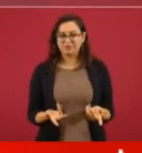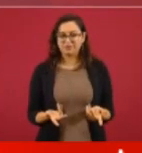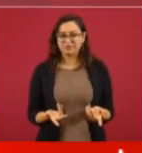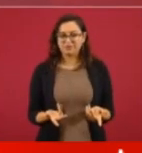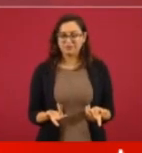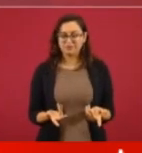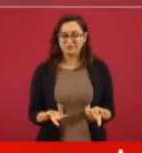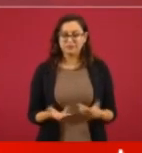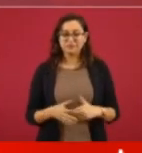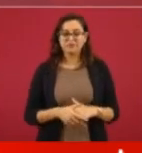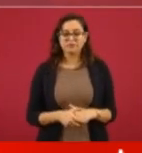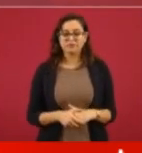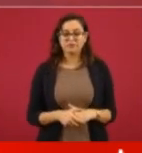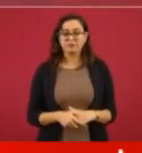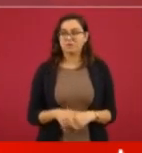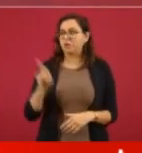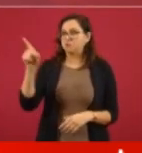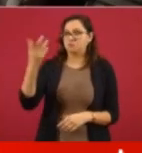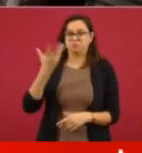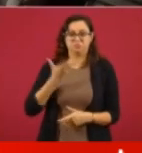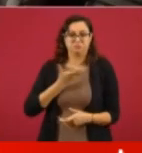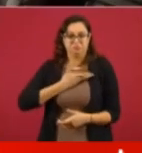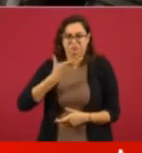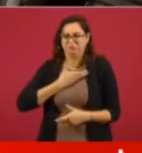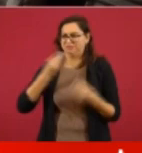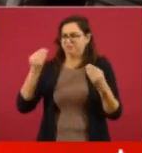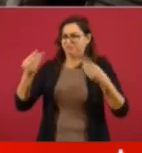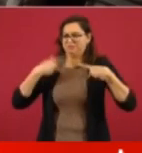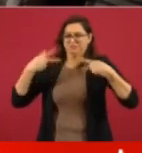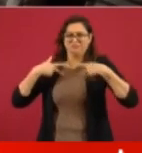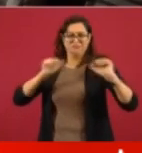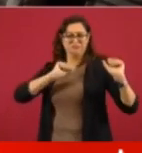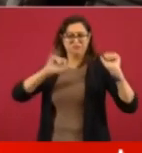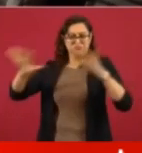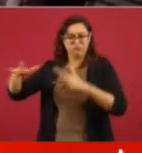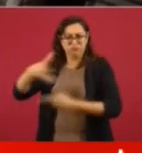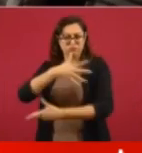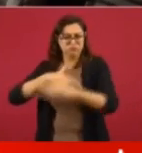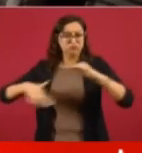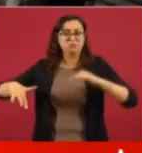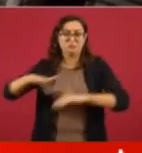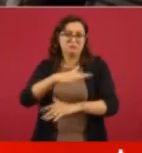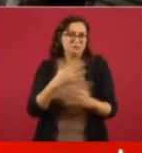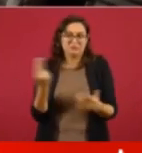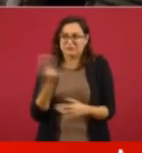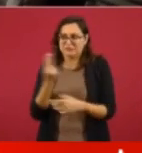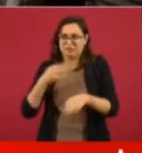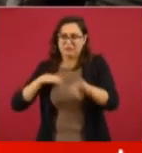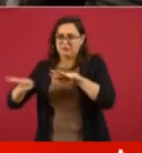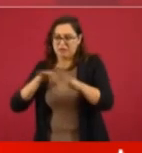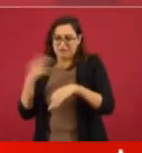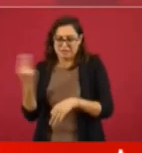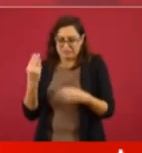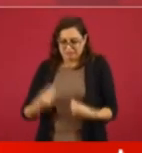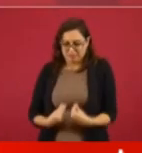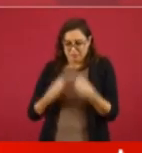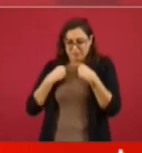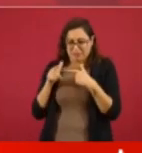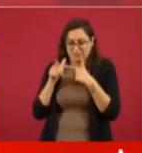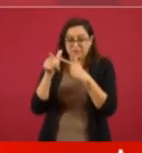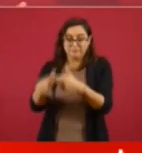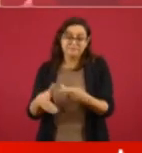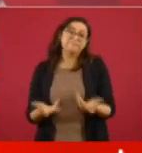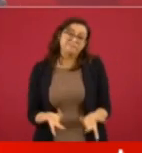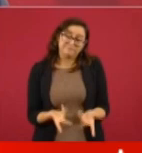No sé, aquí el centro está lleno de gente, porque la gente necesita vivir. Claro, claro. Entonces, hay que